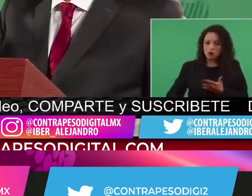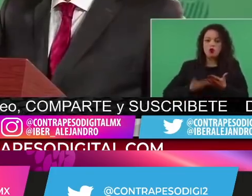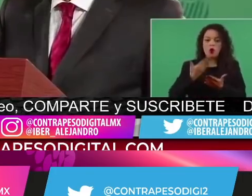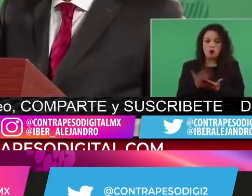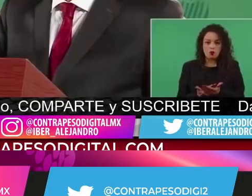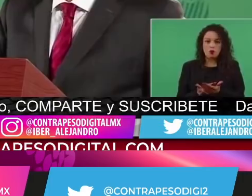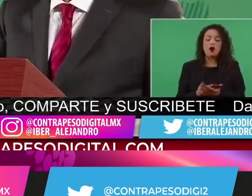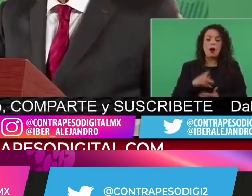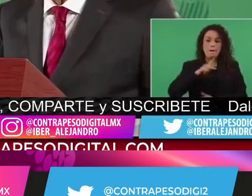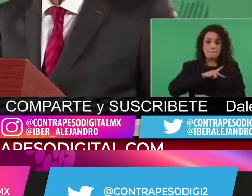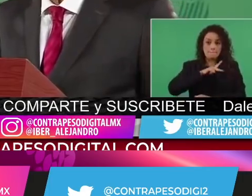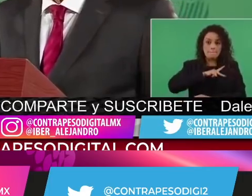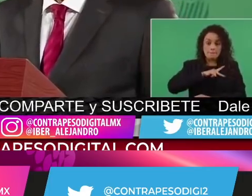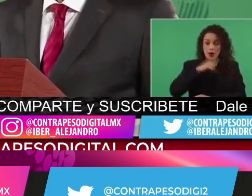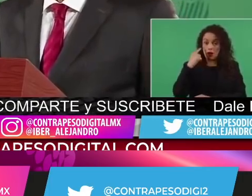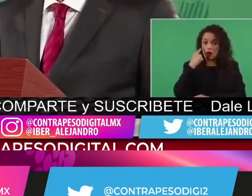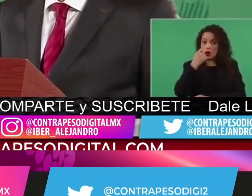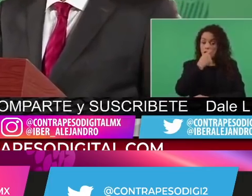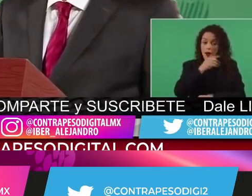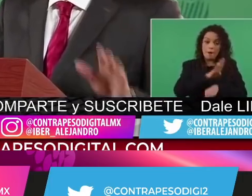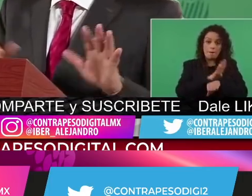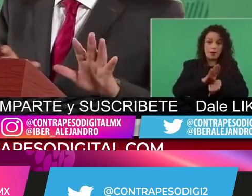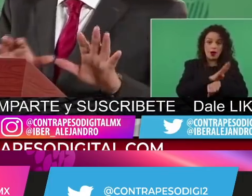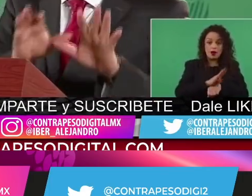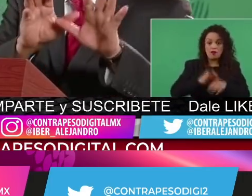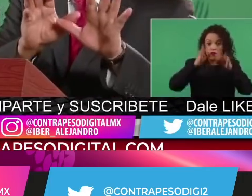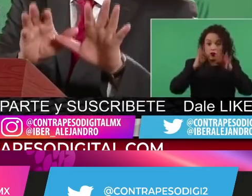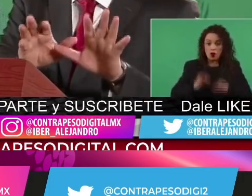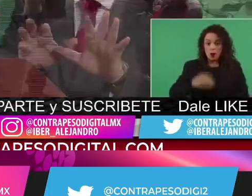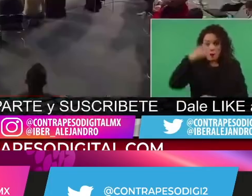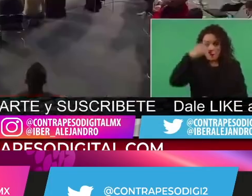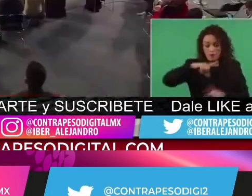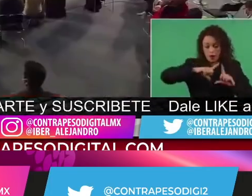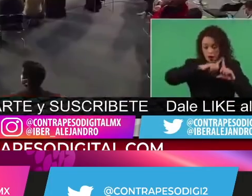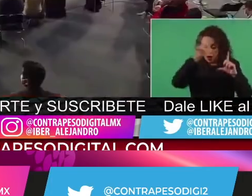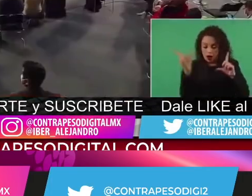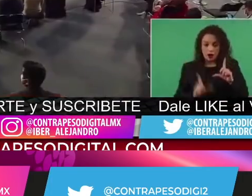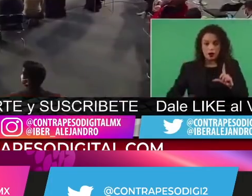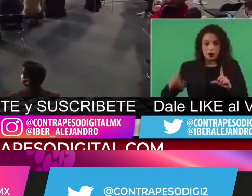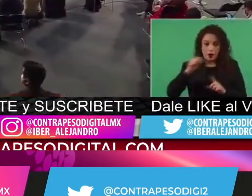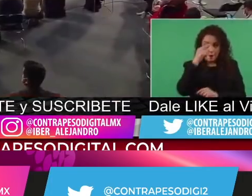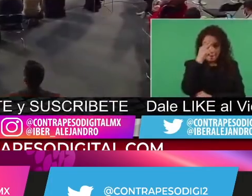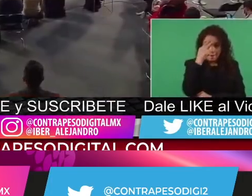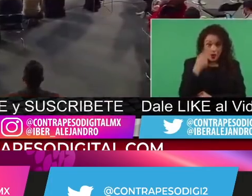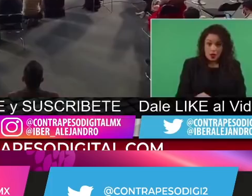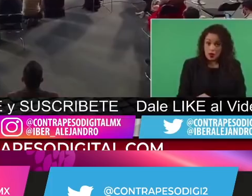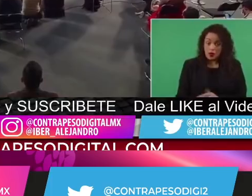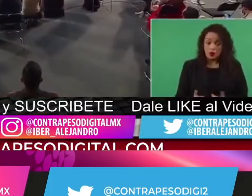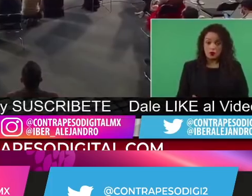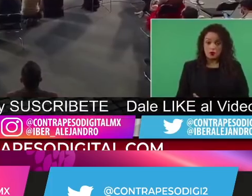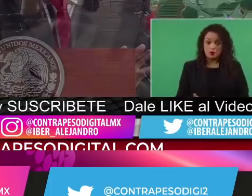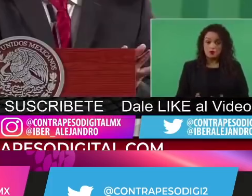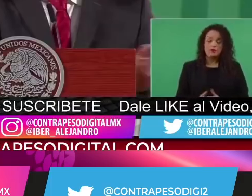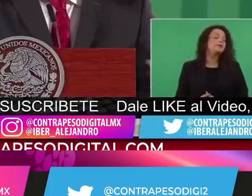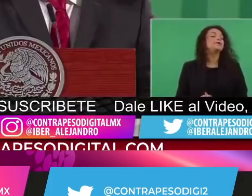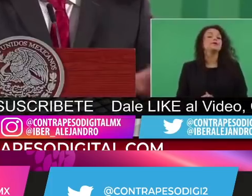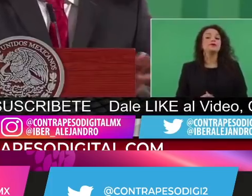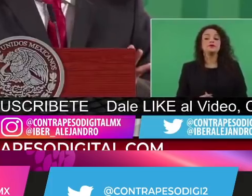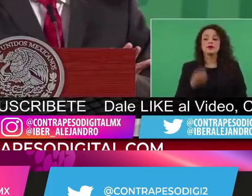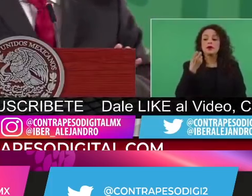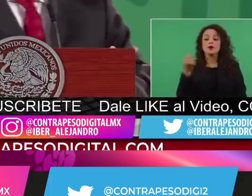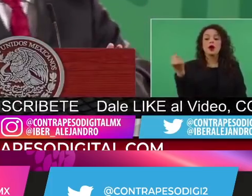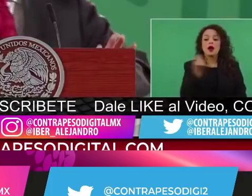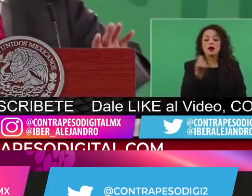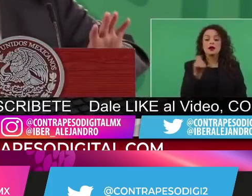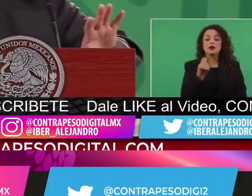y la derecha inmediatamente echó espuma por la boca, le salió fuego por el, por la coliflor, y